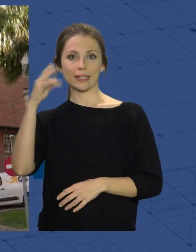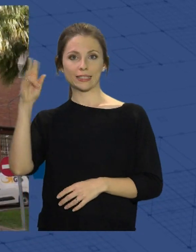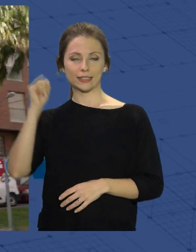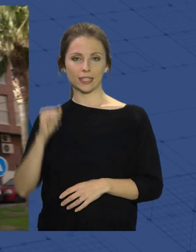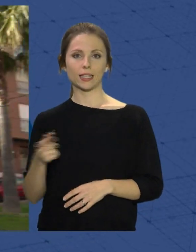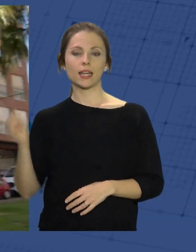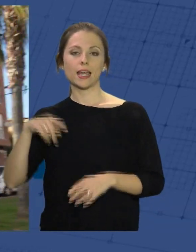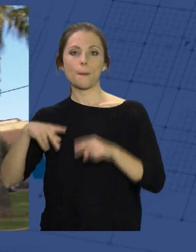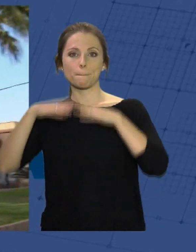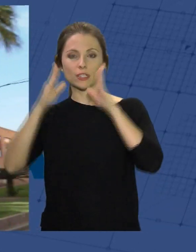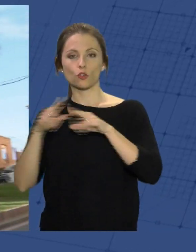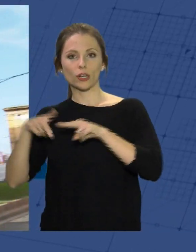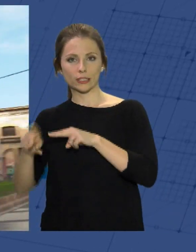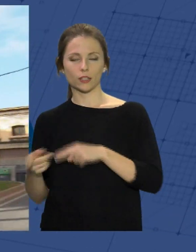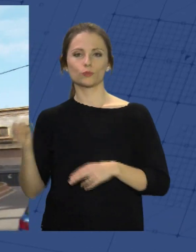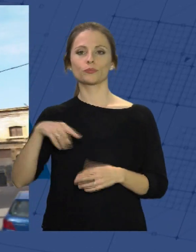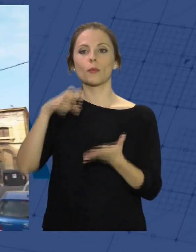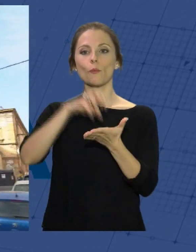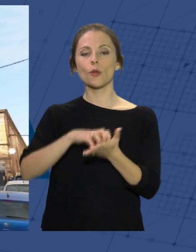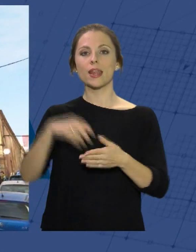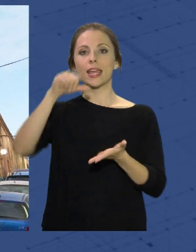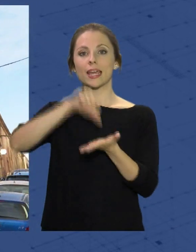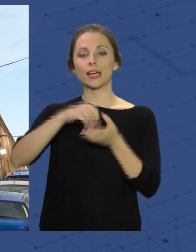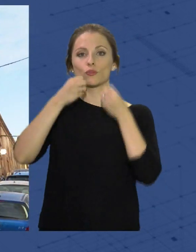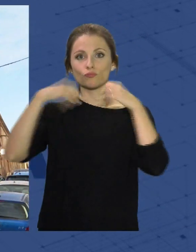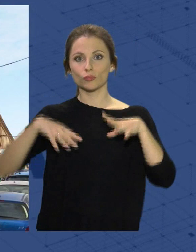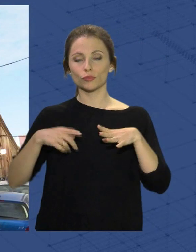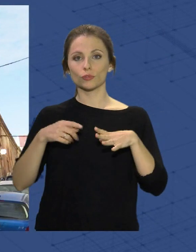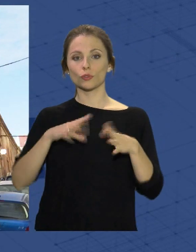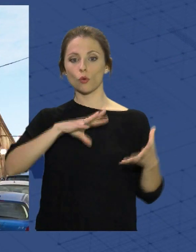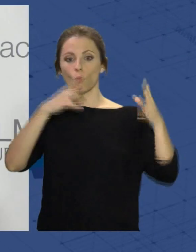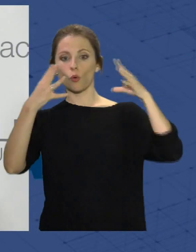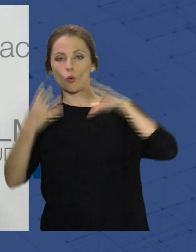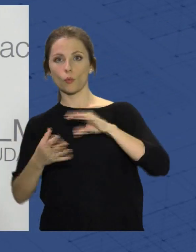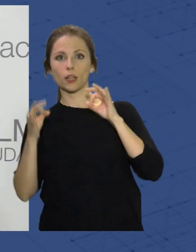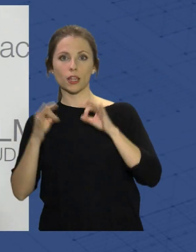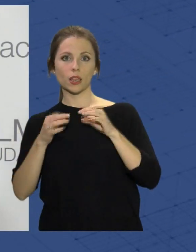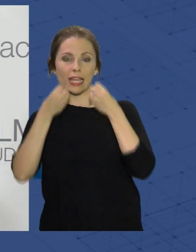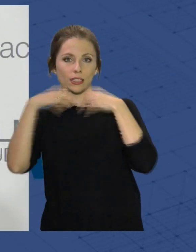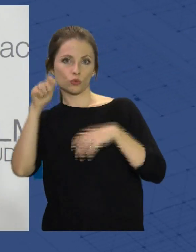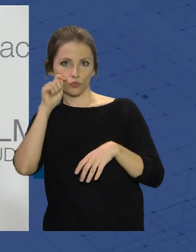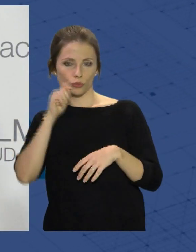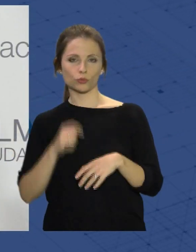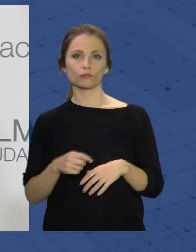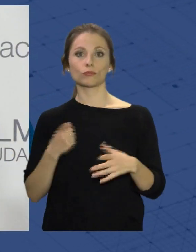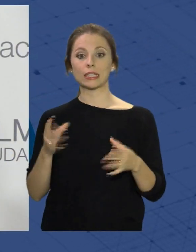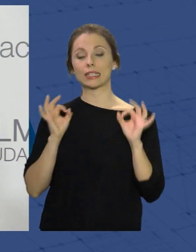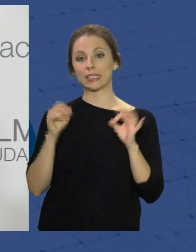El inmueble en pleno casco histórico se convertirá en espacio cultural para la ciudad. Y en este caso concreto, pues lo que